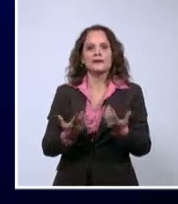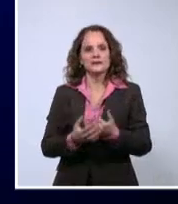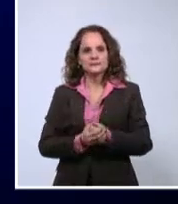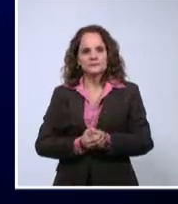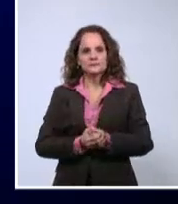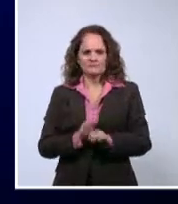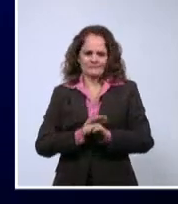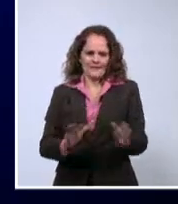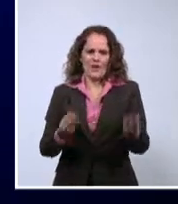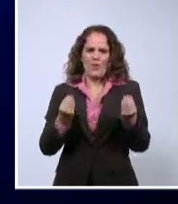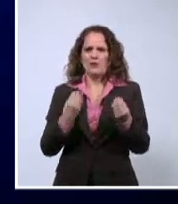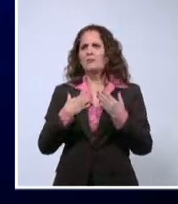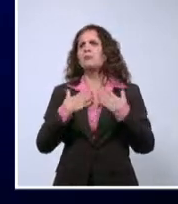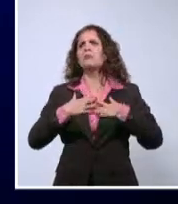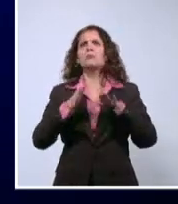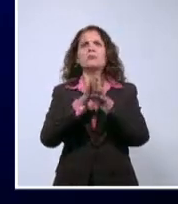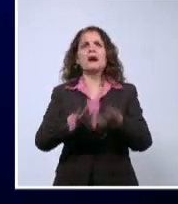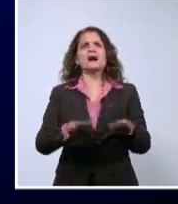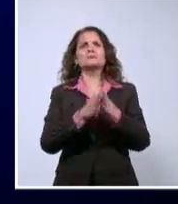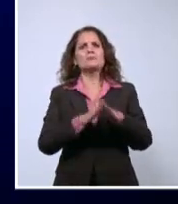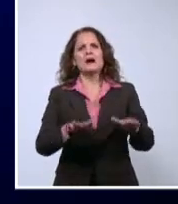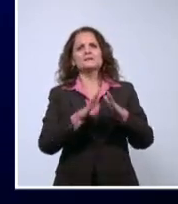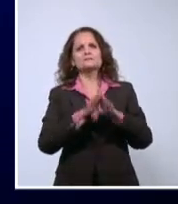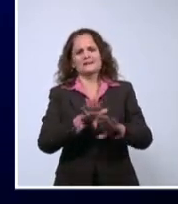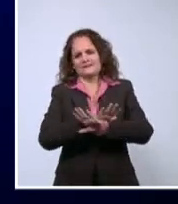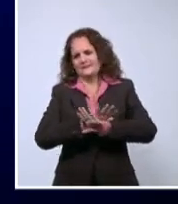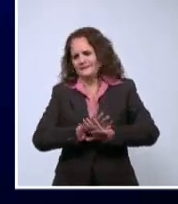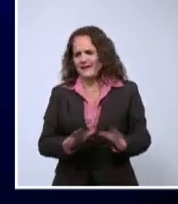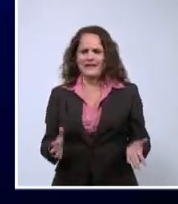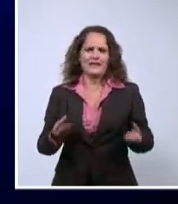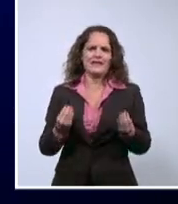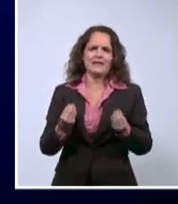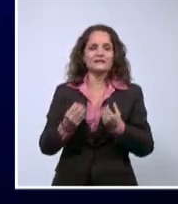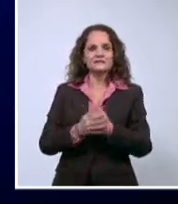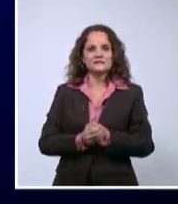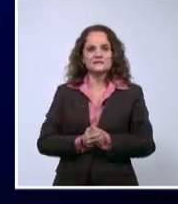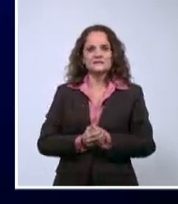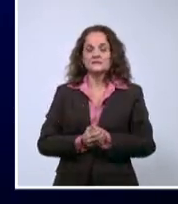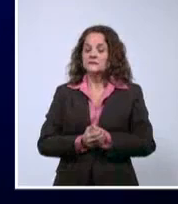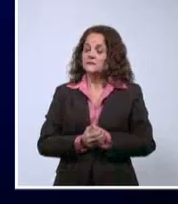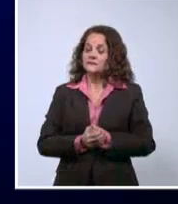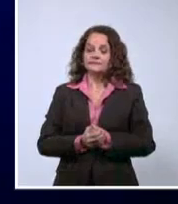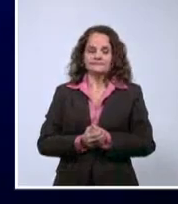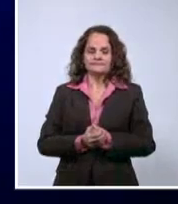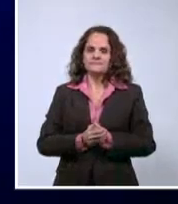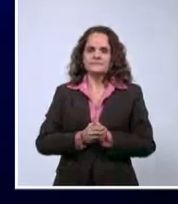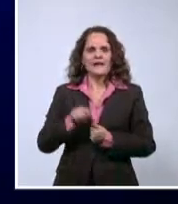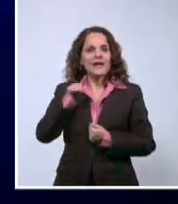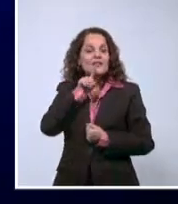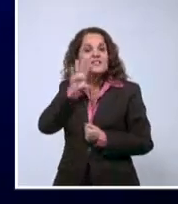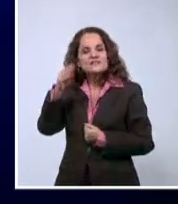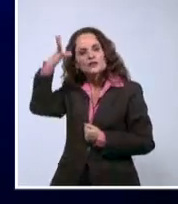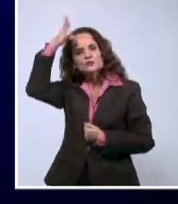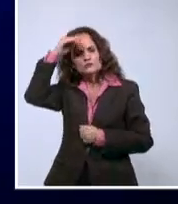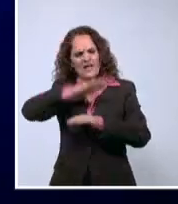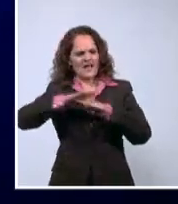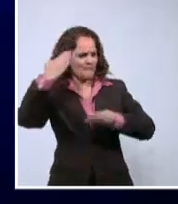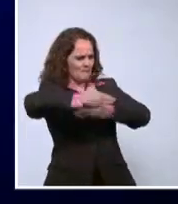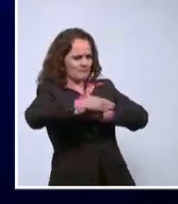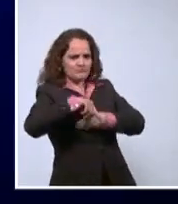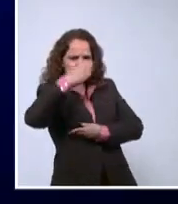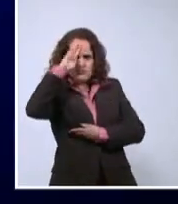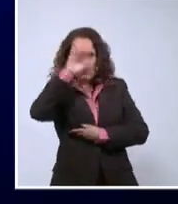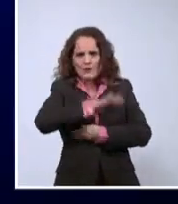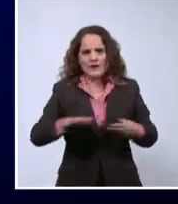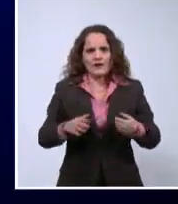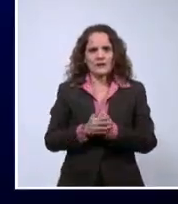¿Hasta cuándo la pacificancia es hacer? Hay que pedir la trunca, trunca. Es así. Que